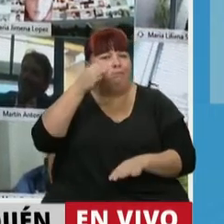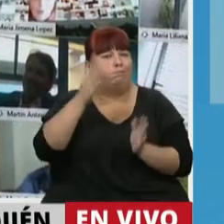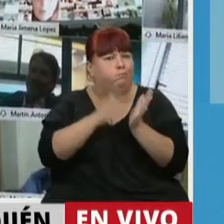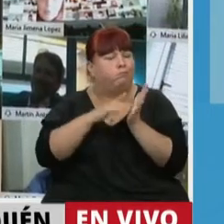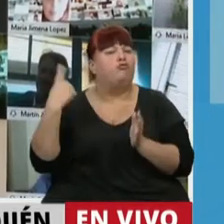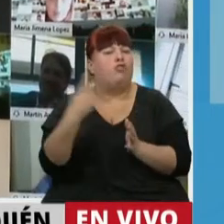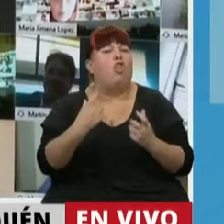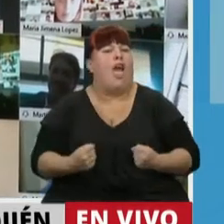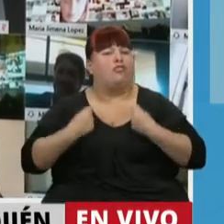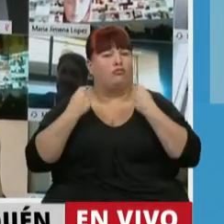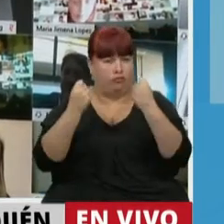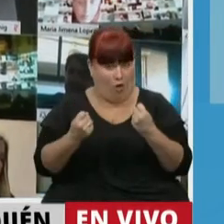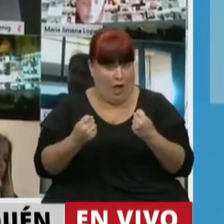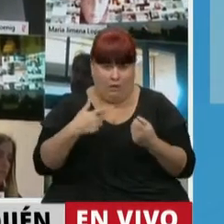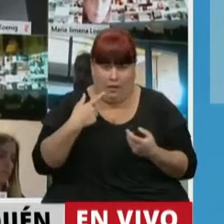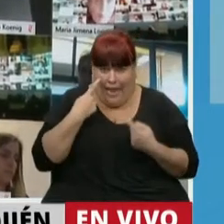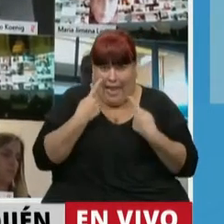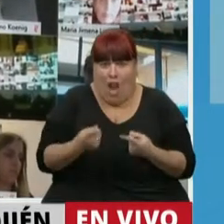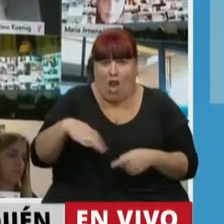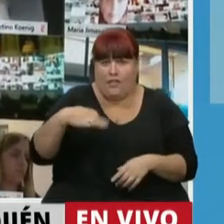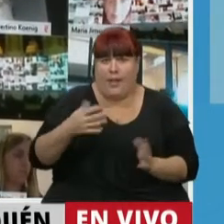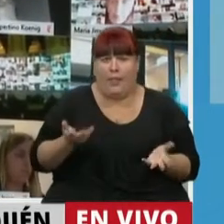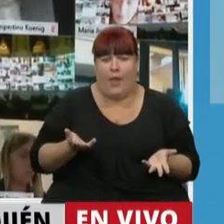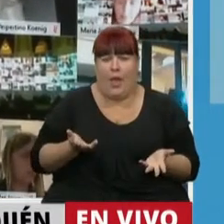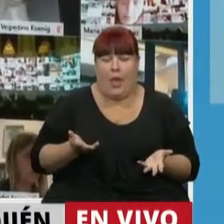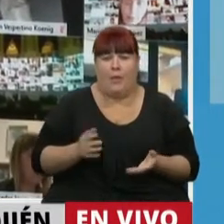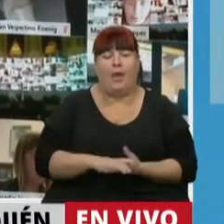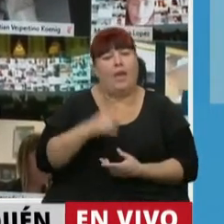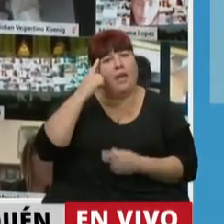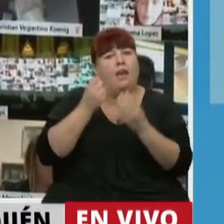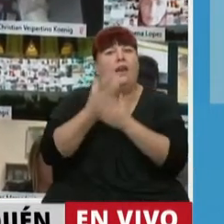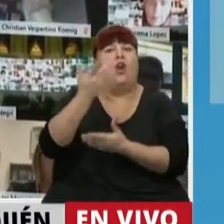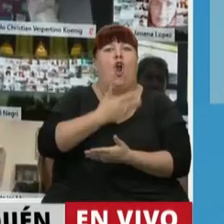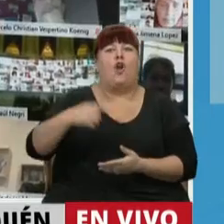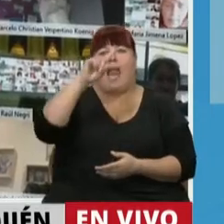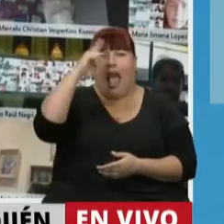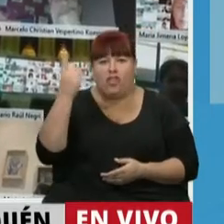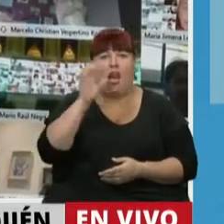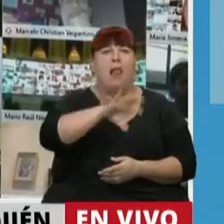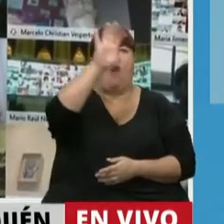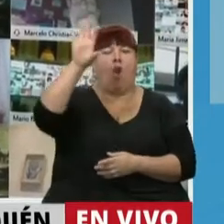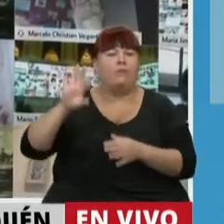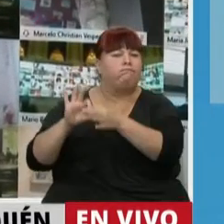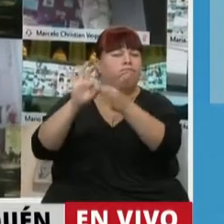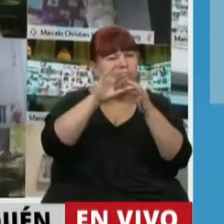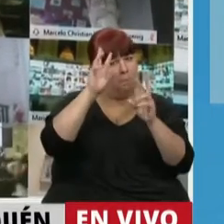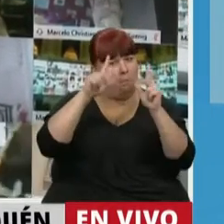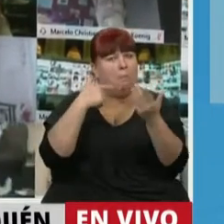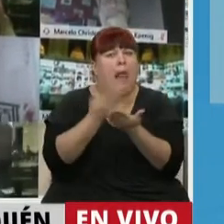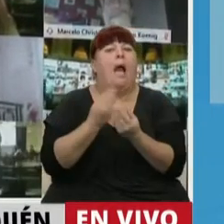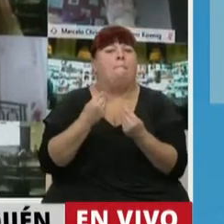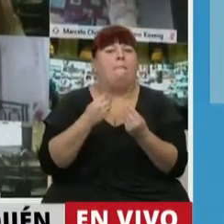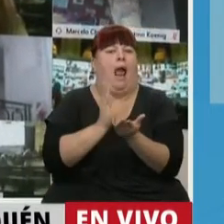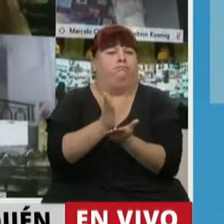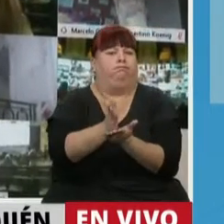esfuerzo muy grande, porque hay que reconocerlo, que implementaron el Gobierno Nacional y las provincias para dar